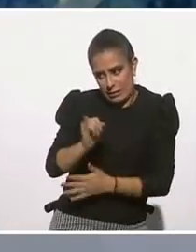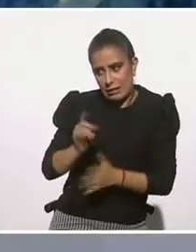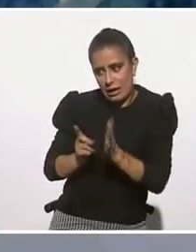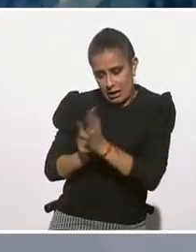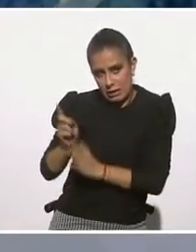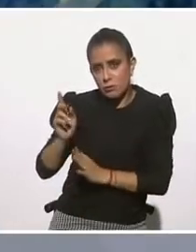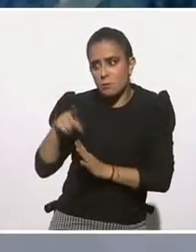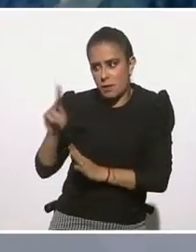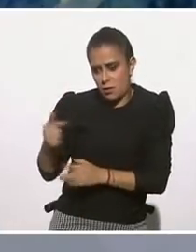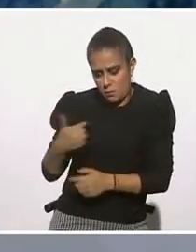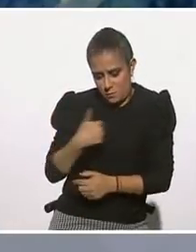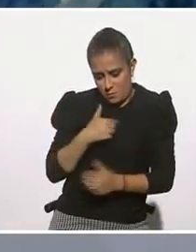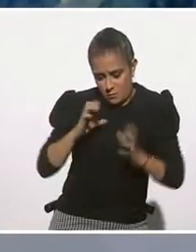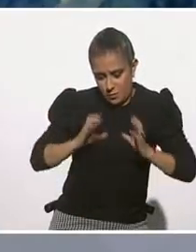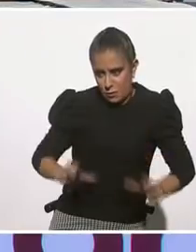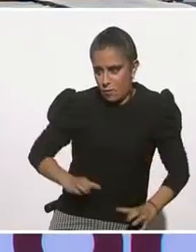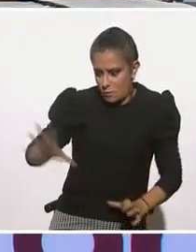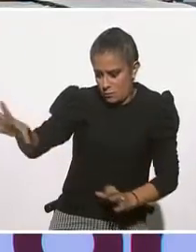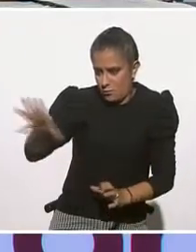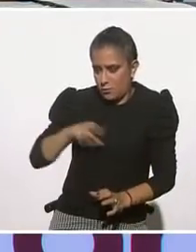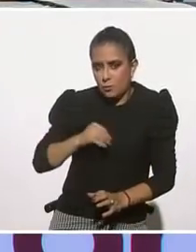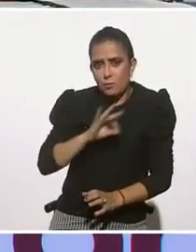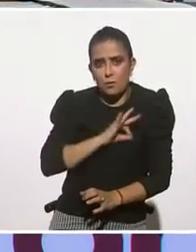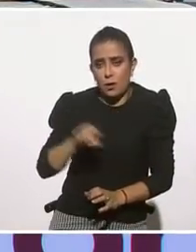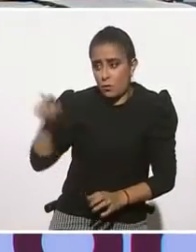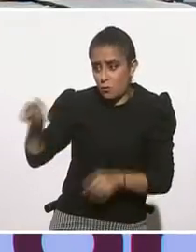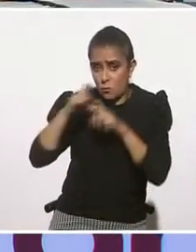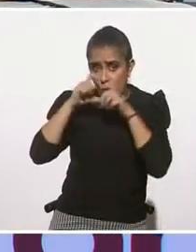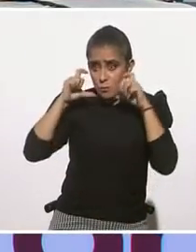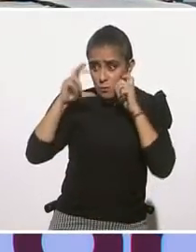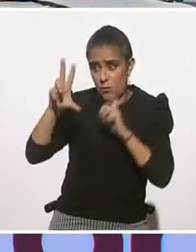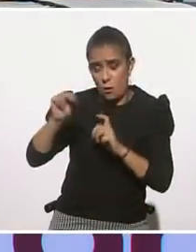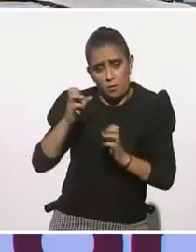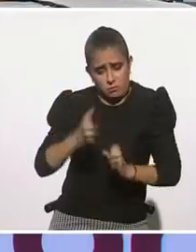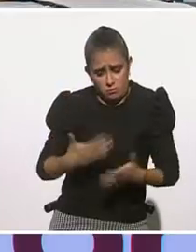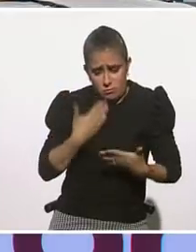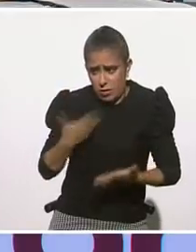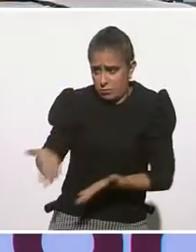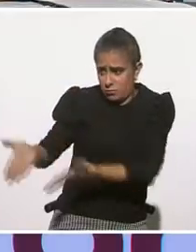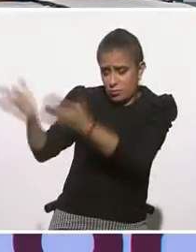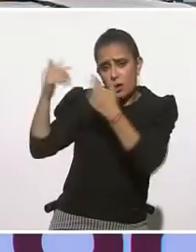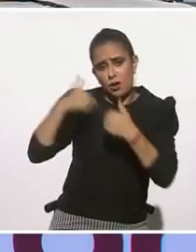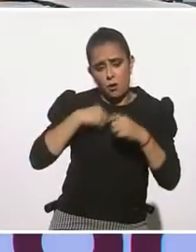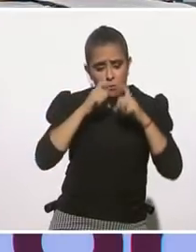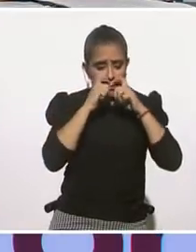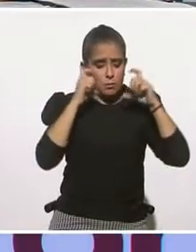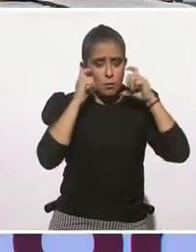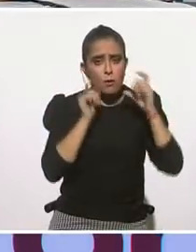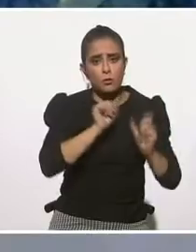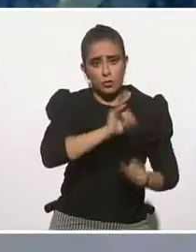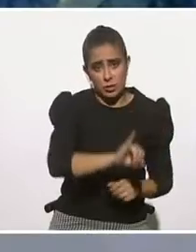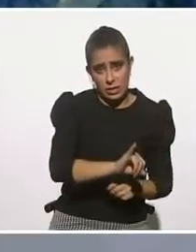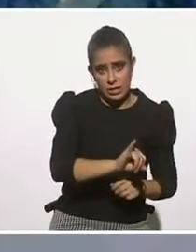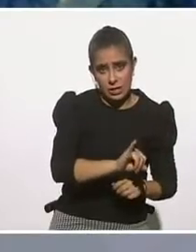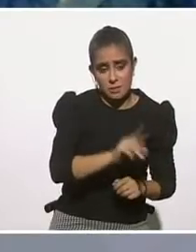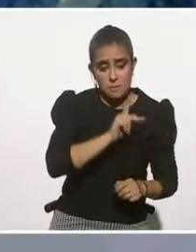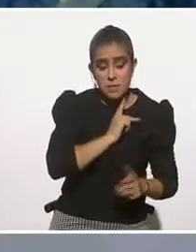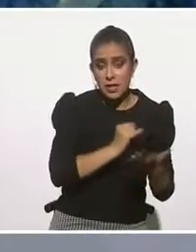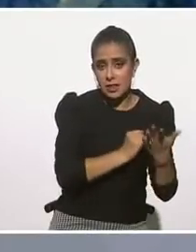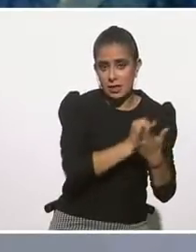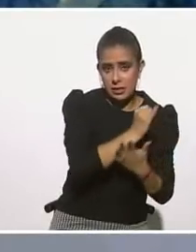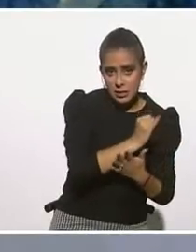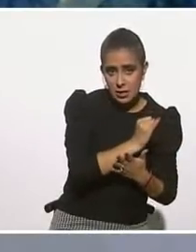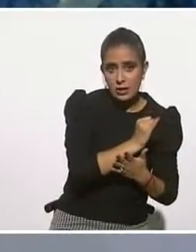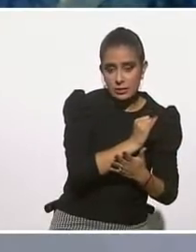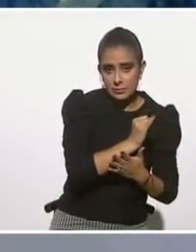mío. Sí me entiendes, o sea, si tú no te quieres poner cubrebocas, está bien, pero yo sí me lo voy a poner, sí me entiendes. Me